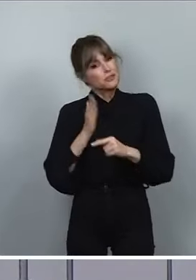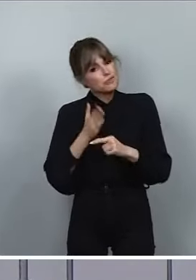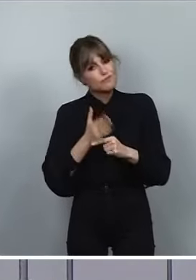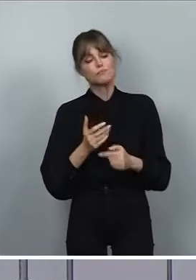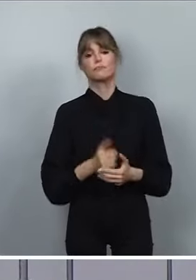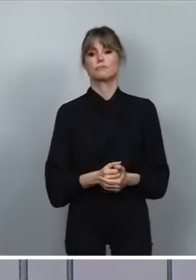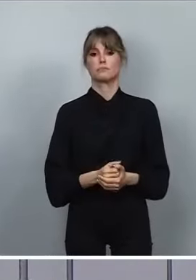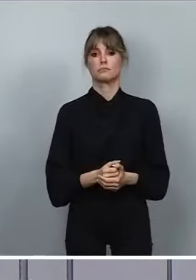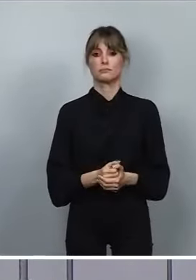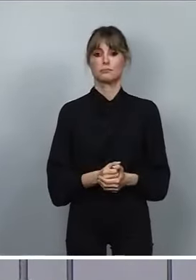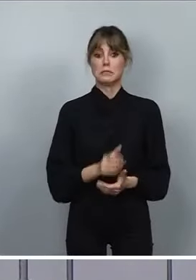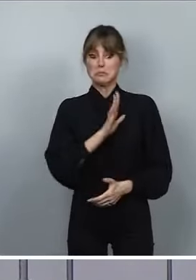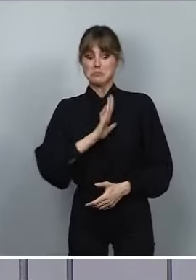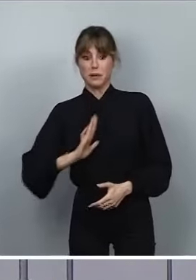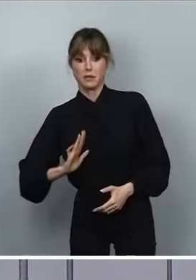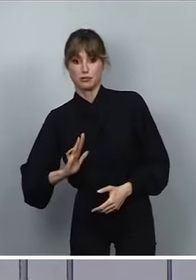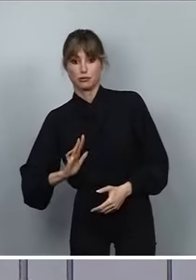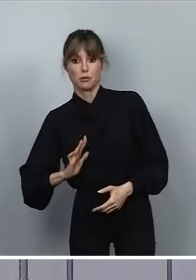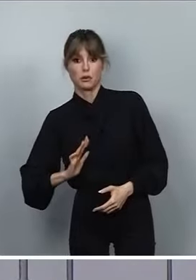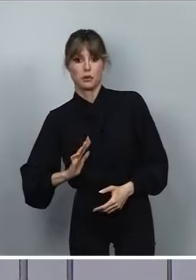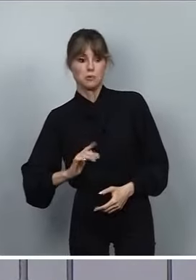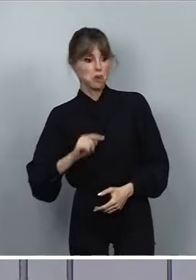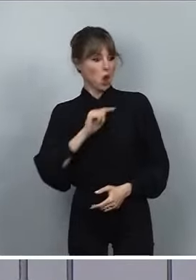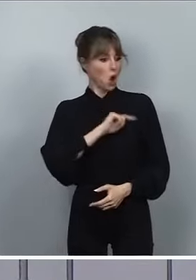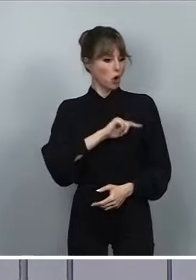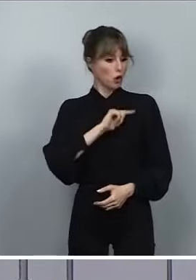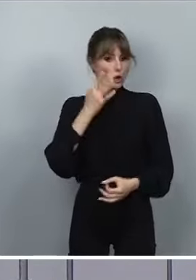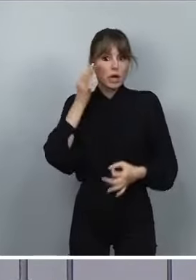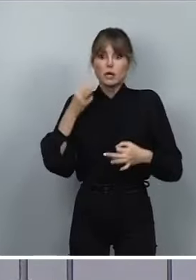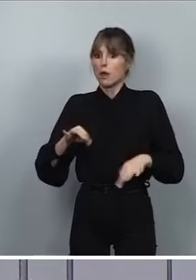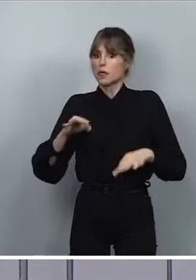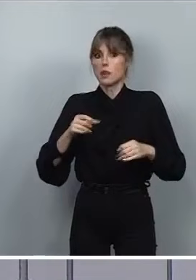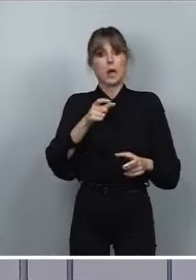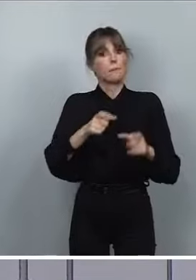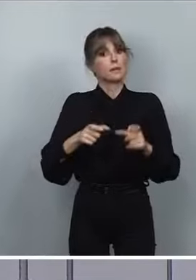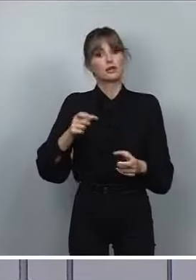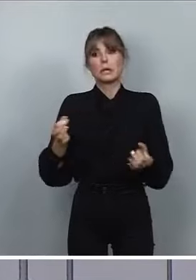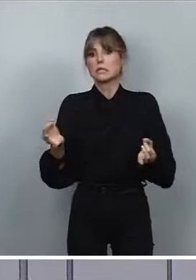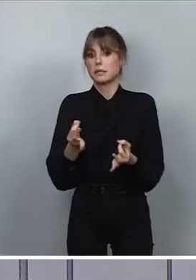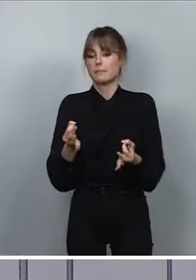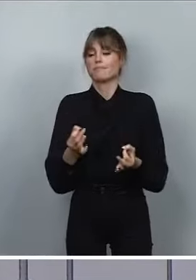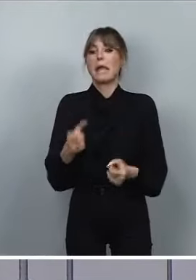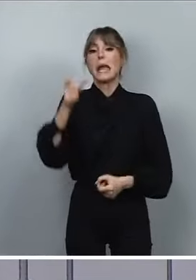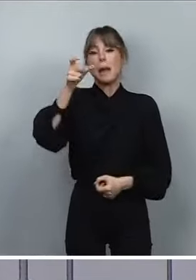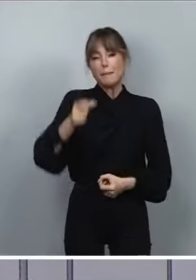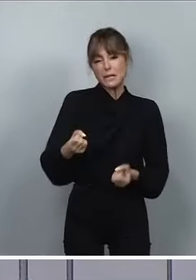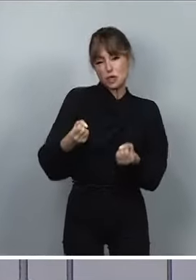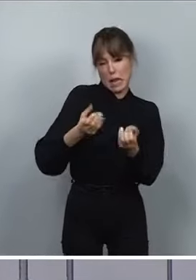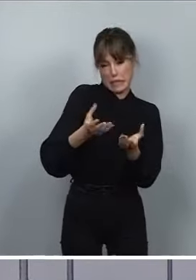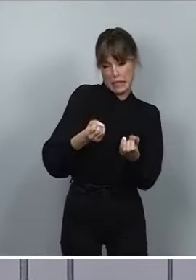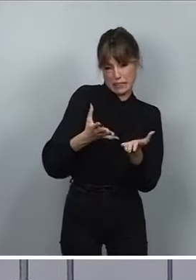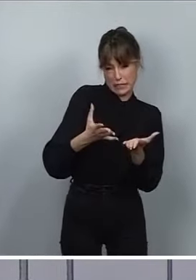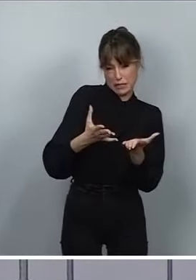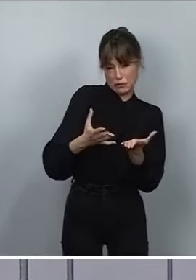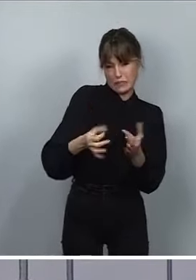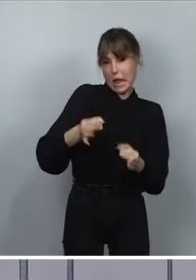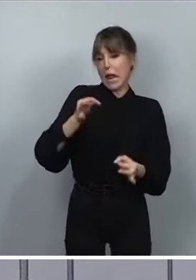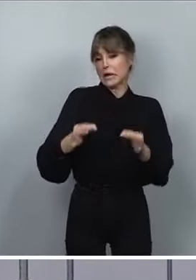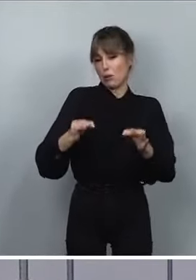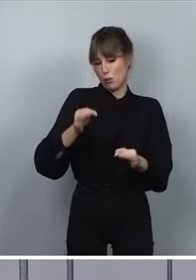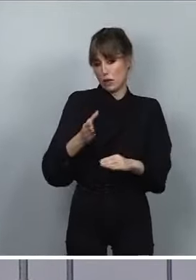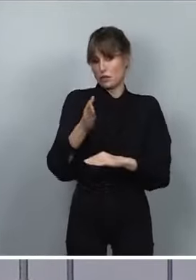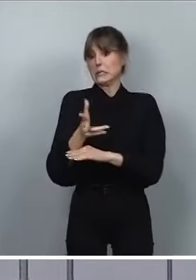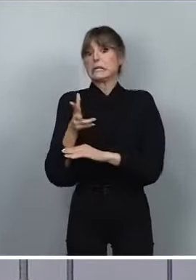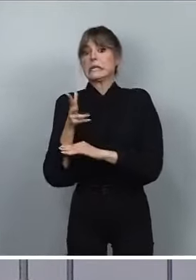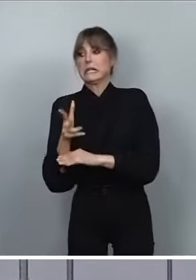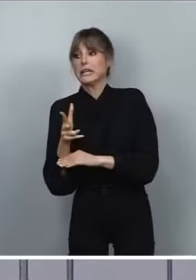La presunción siempre de la honorabilidad de las personas. Y quien ha hecho estas declaraciones lo ha hecho en sede judicial amparándose en un derecho